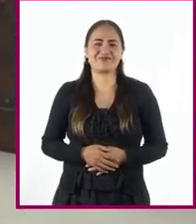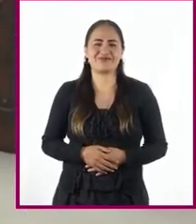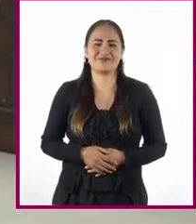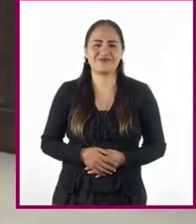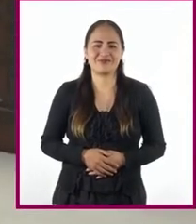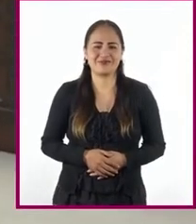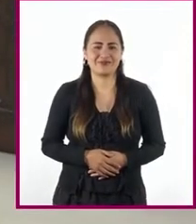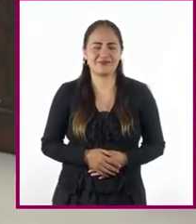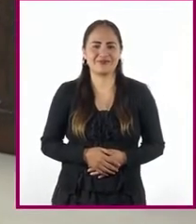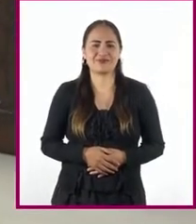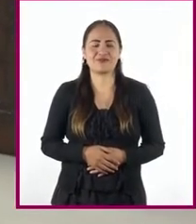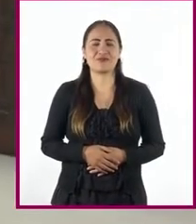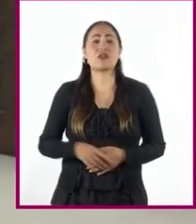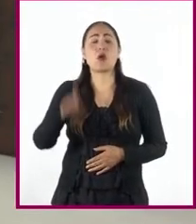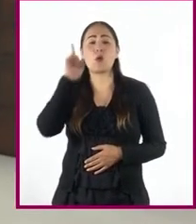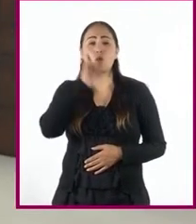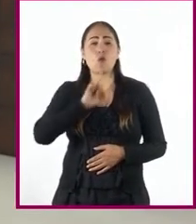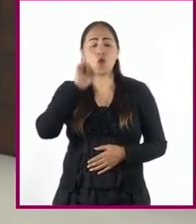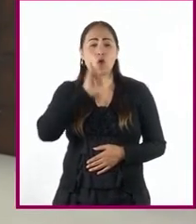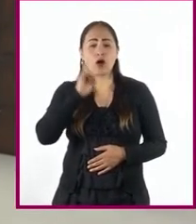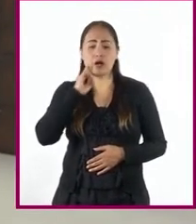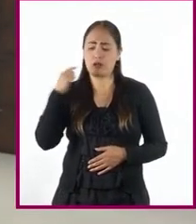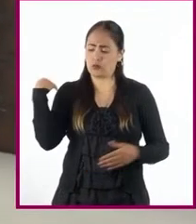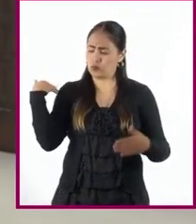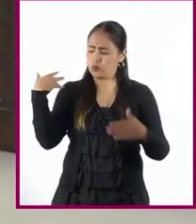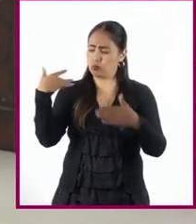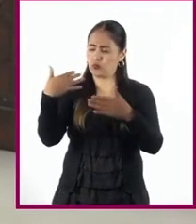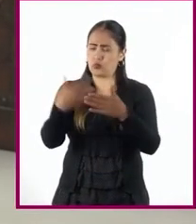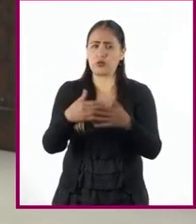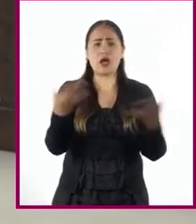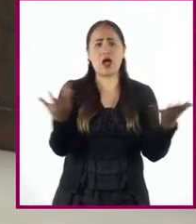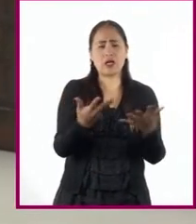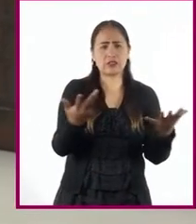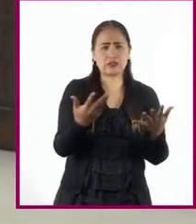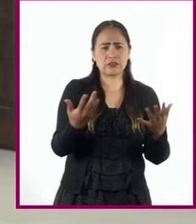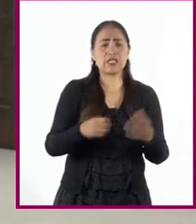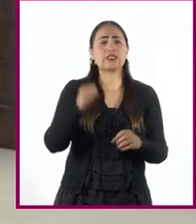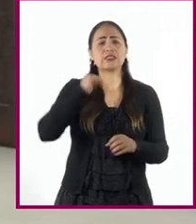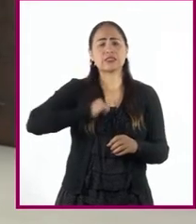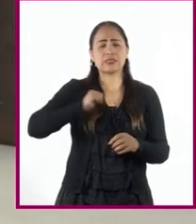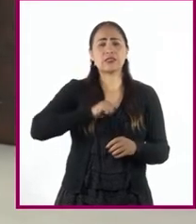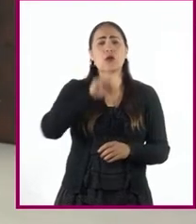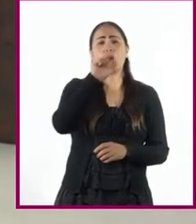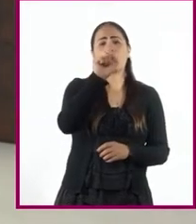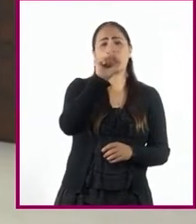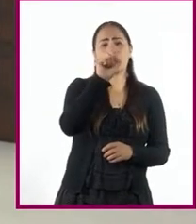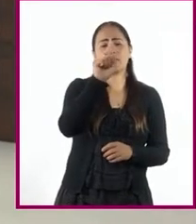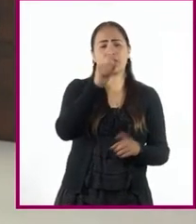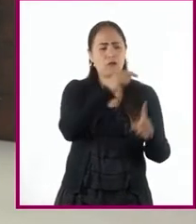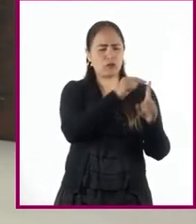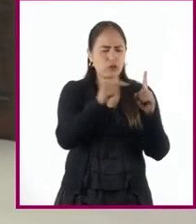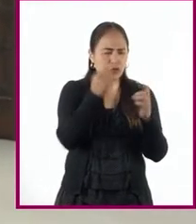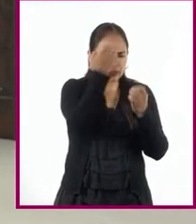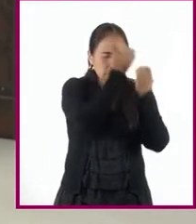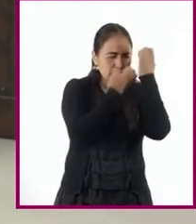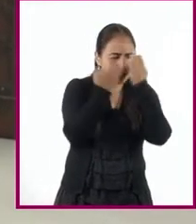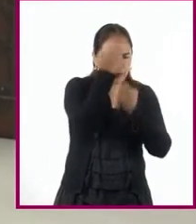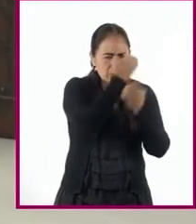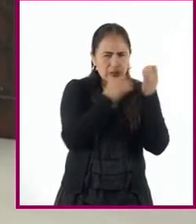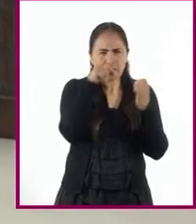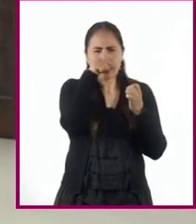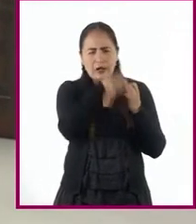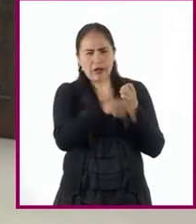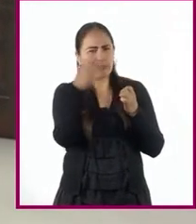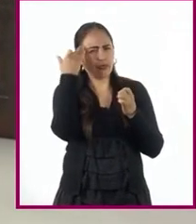El estudio de las mujeres en la historia se remonta a la segunda mitad del siglo XX. El olvido en el que se encontró